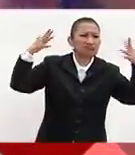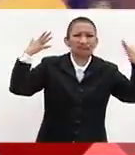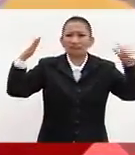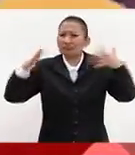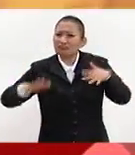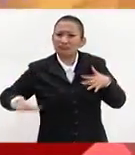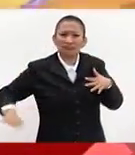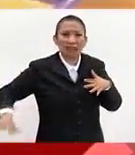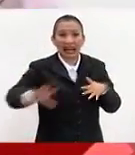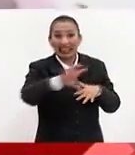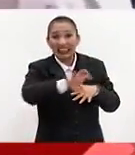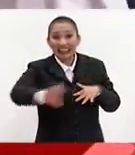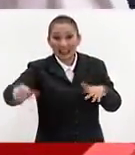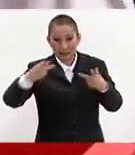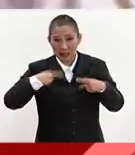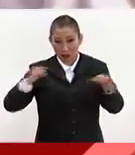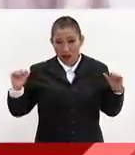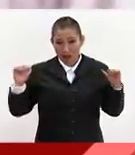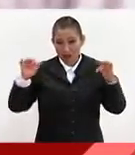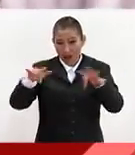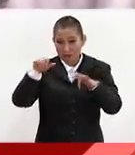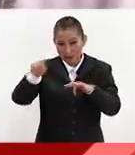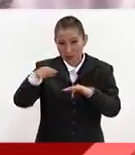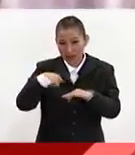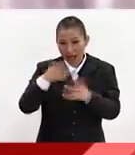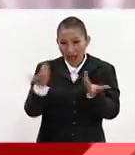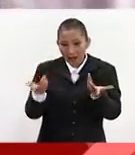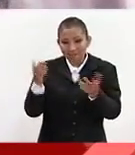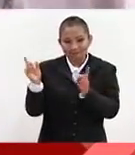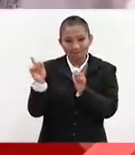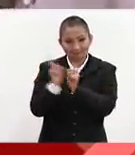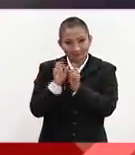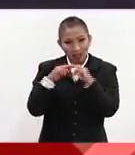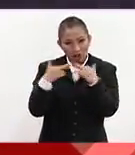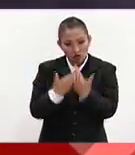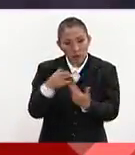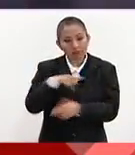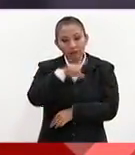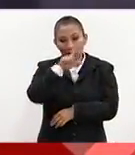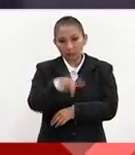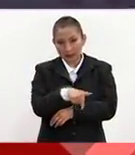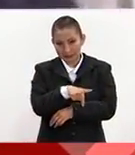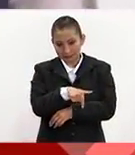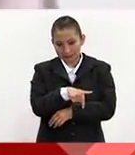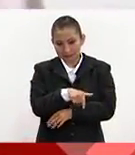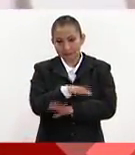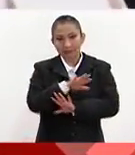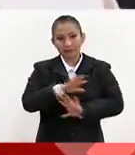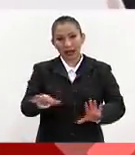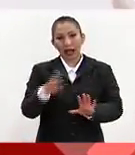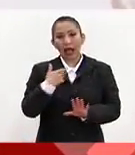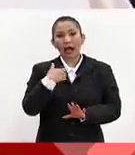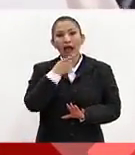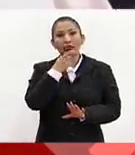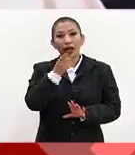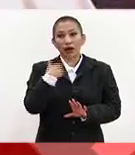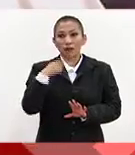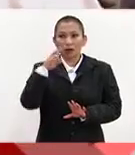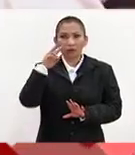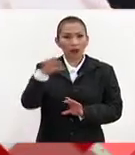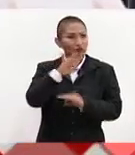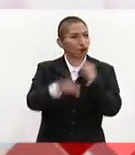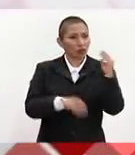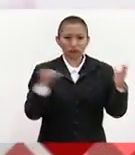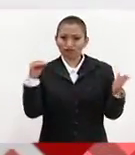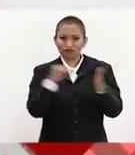de los cerca de 500 asistentes a esta ceremonia, luego de lo cual fue absolutamente destacado por todos